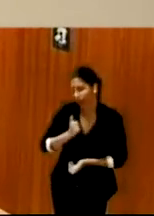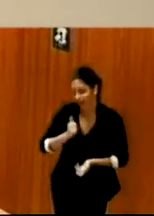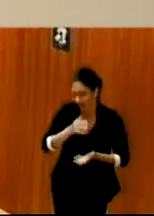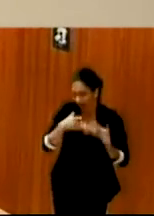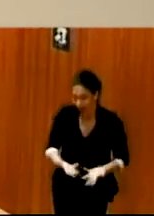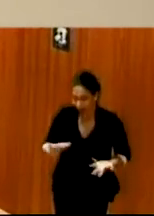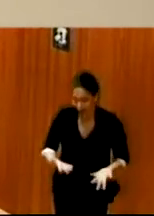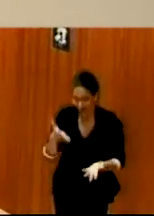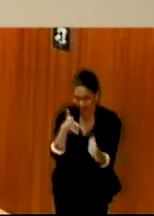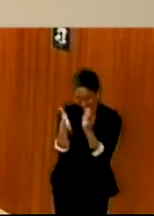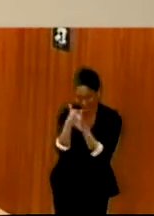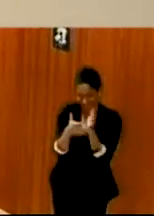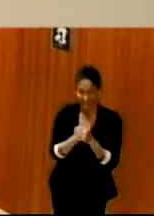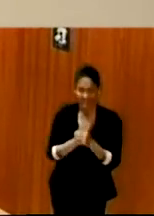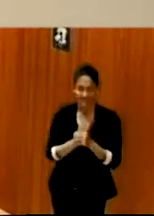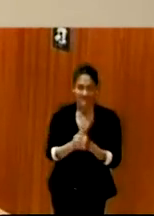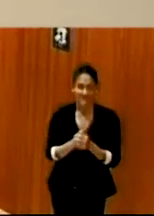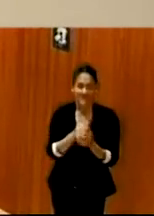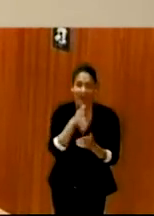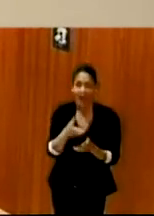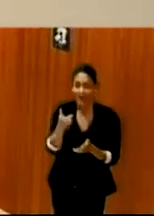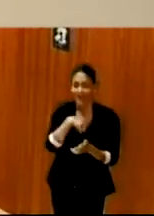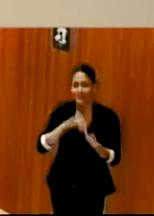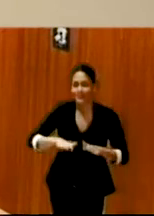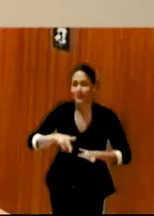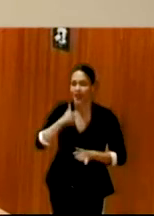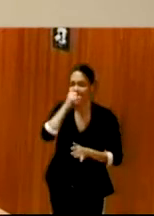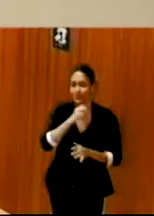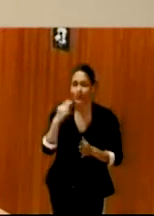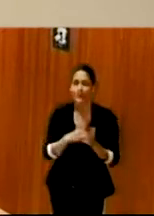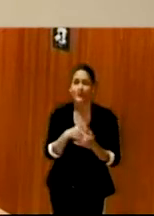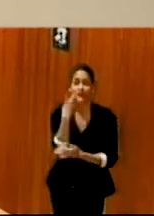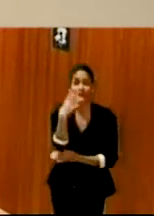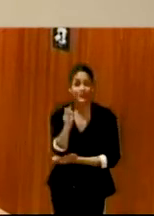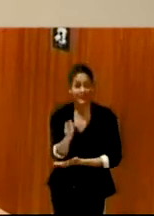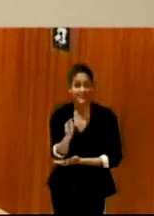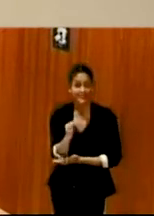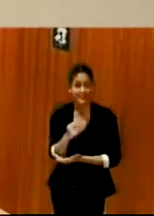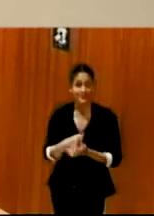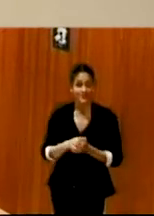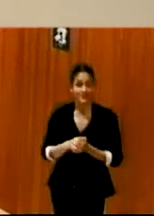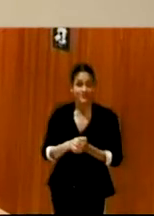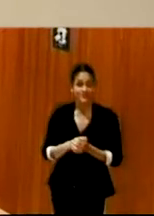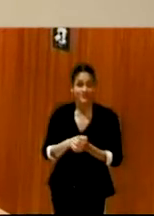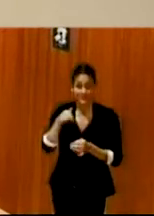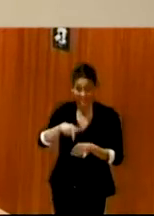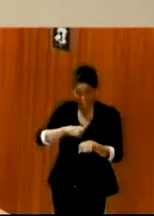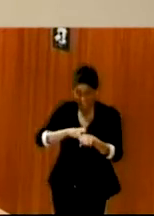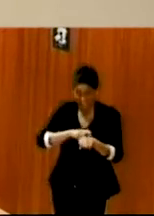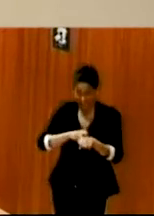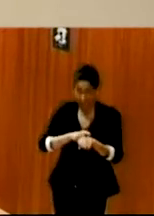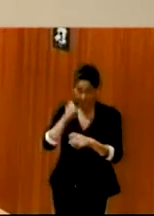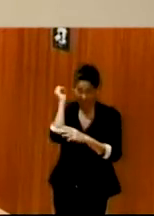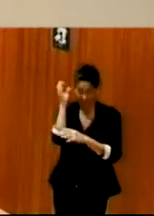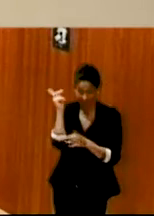Porque estamos en el 2020 y este tipo de encuentros sirven